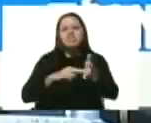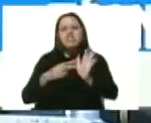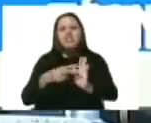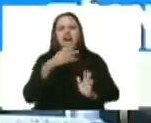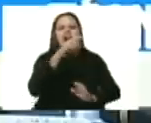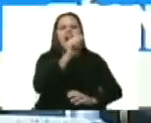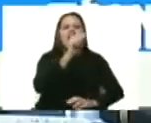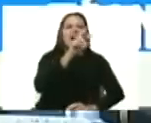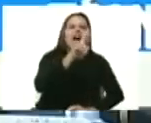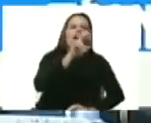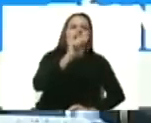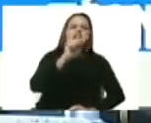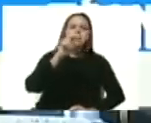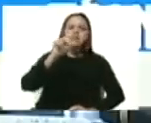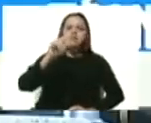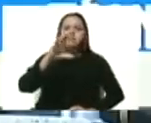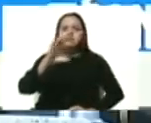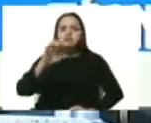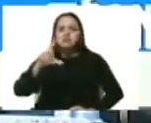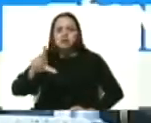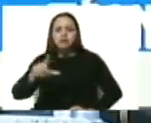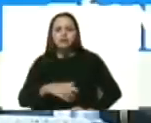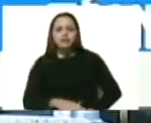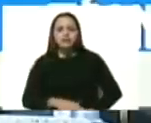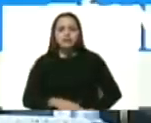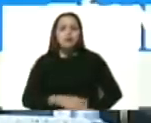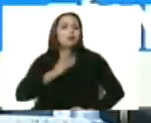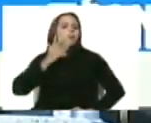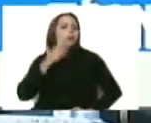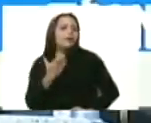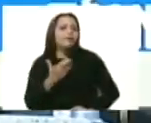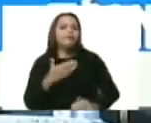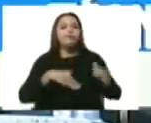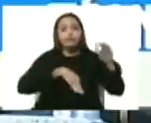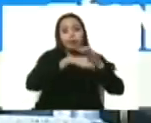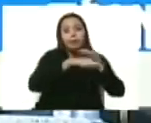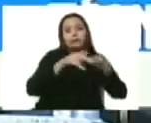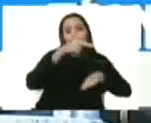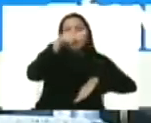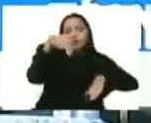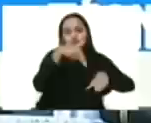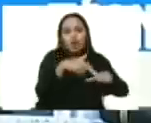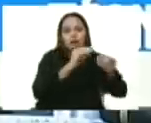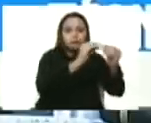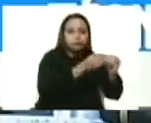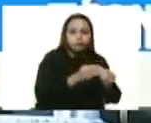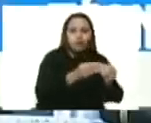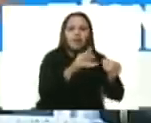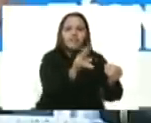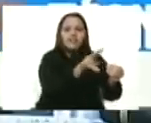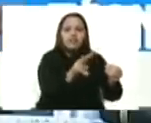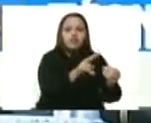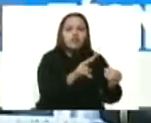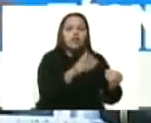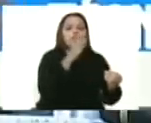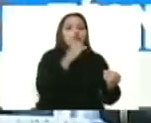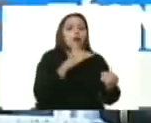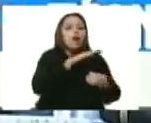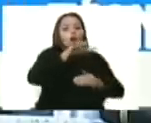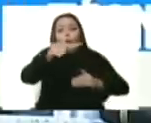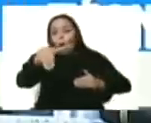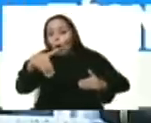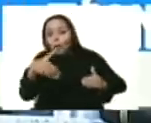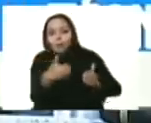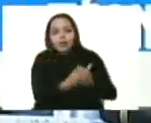superintendente? Bueno, que aquellos productos nacionales, cuya producción nacional no abarca completamente el